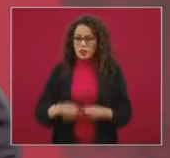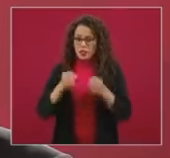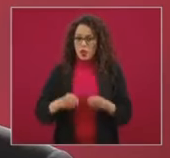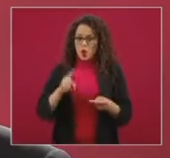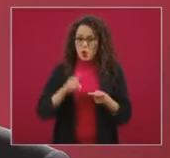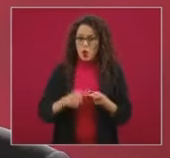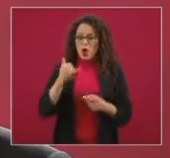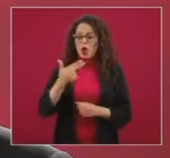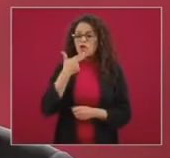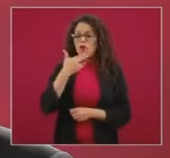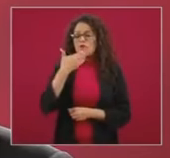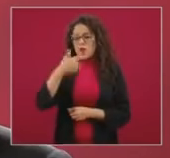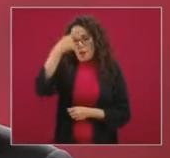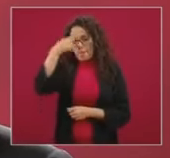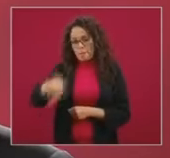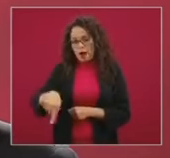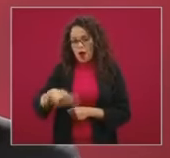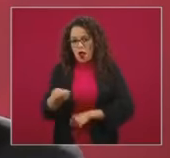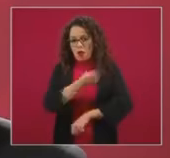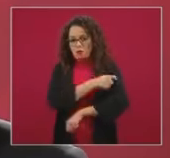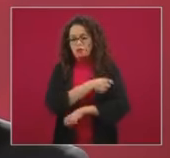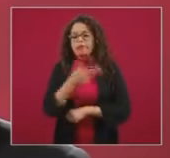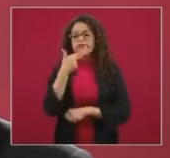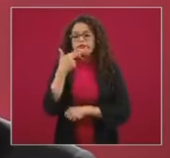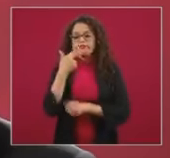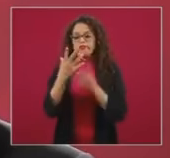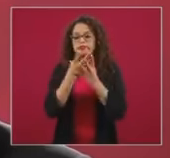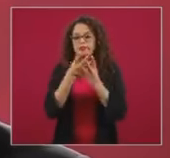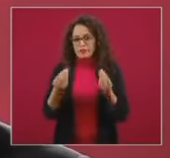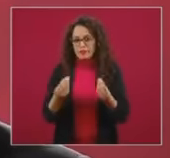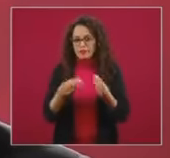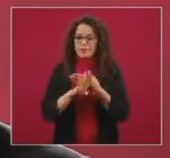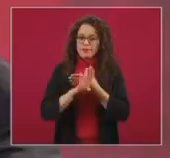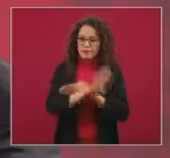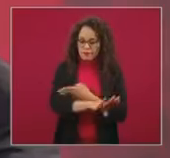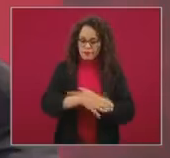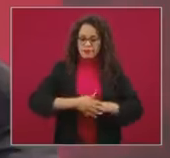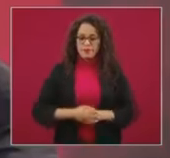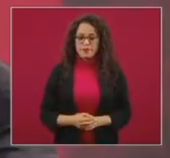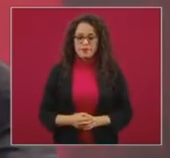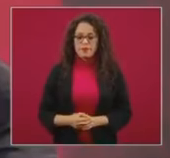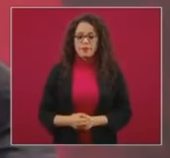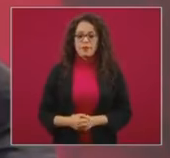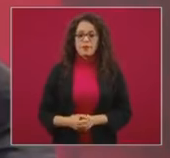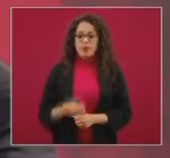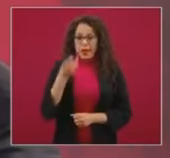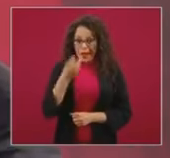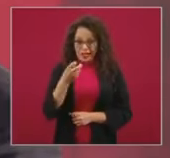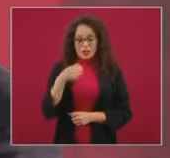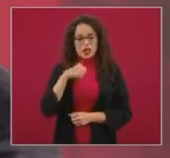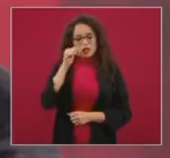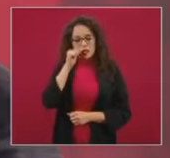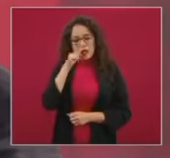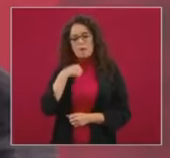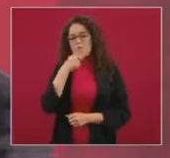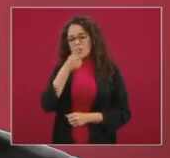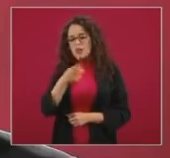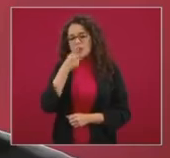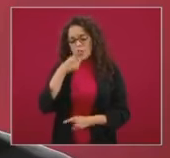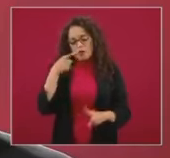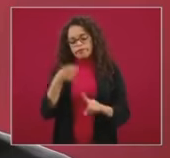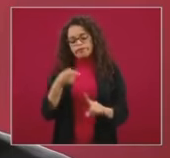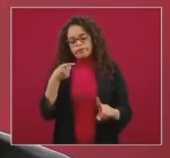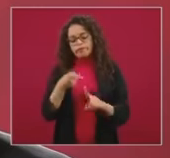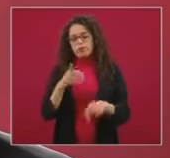Entonces, eso debe quedar muy claro y lo digo con énfasis como lo hemos venido comentando porque igual que la Organización Mundial de la